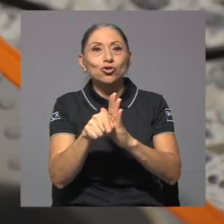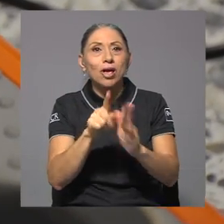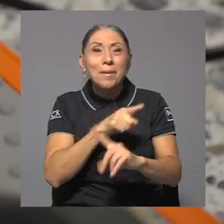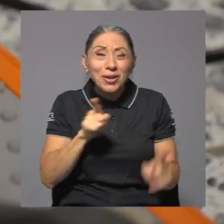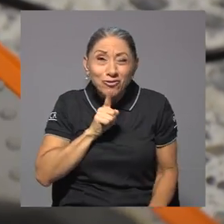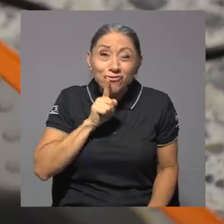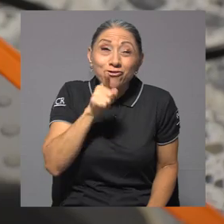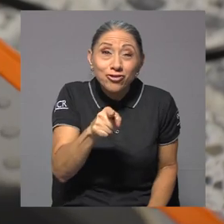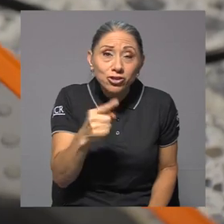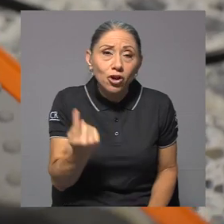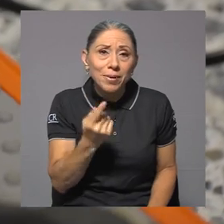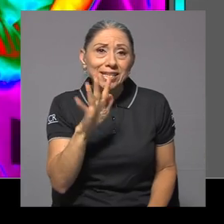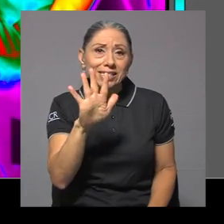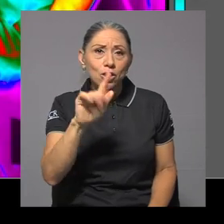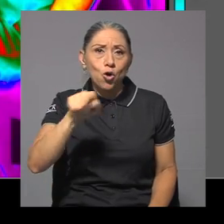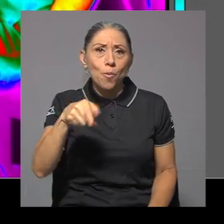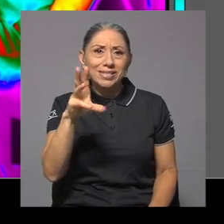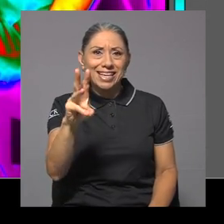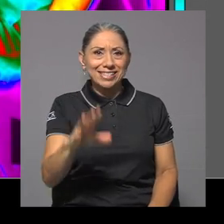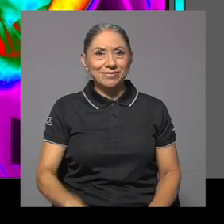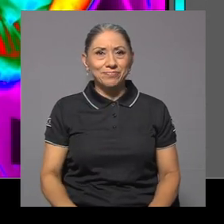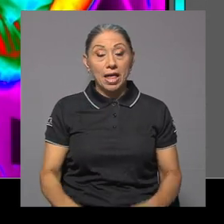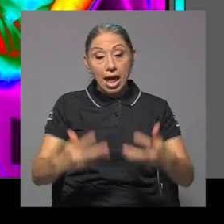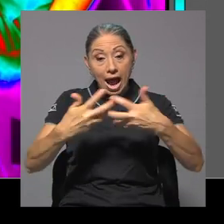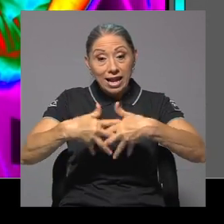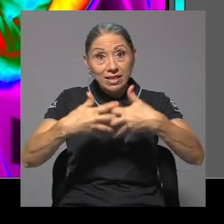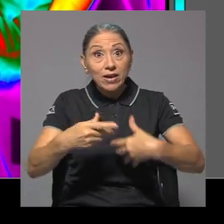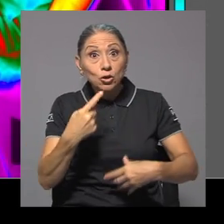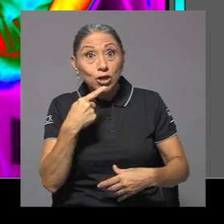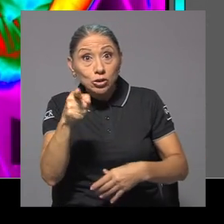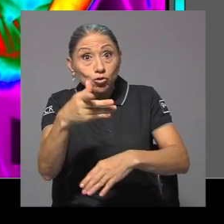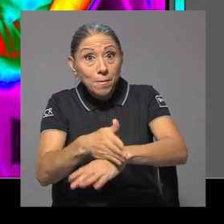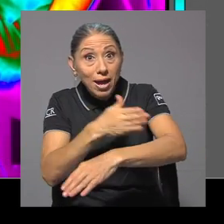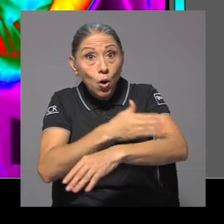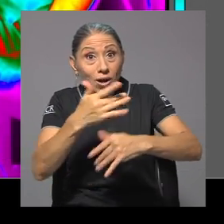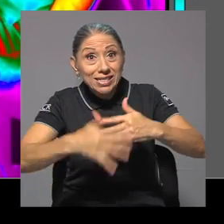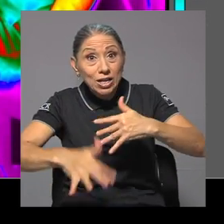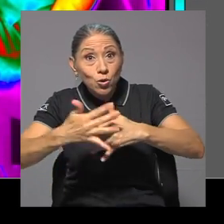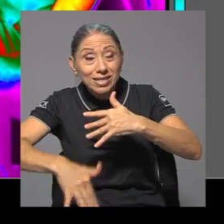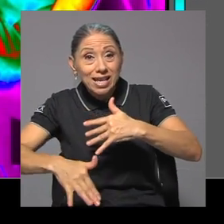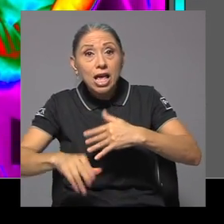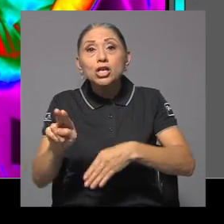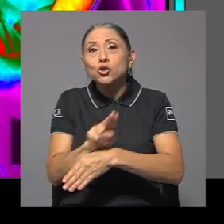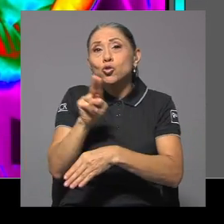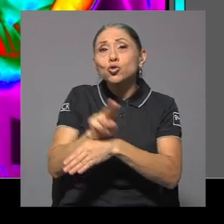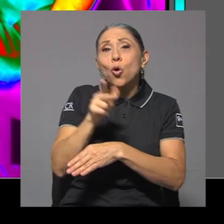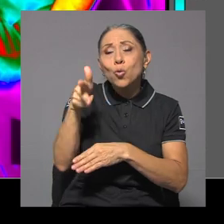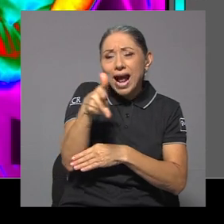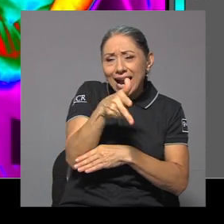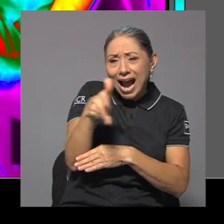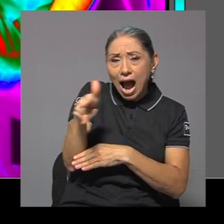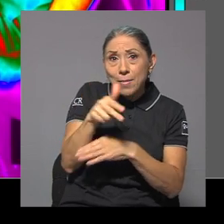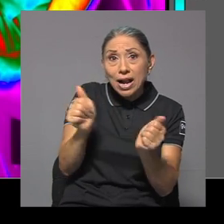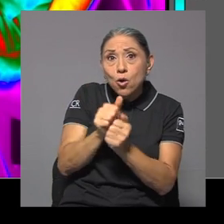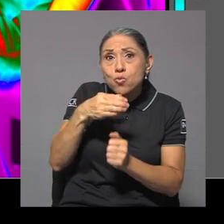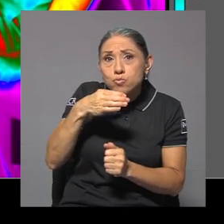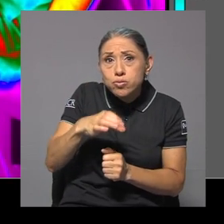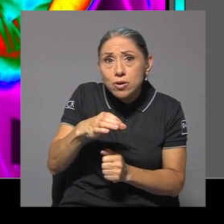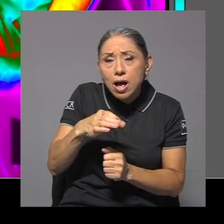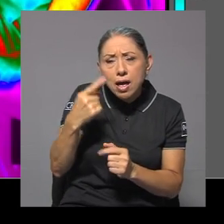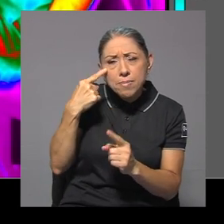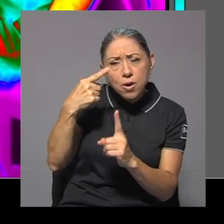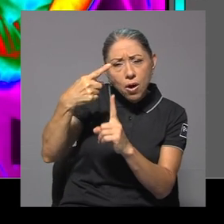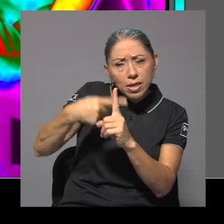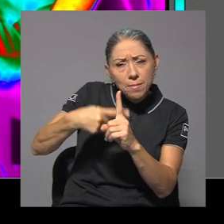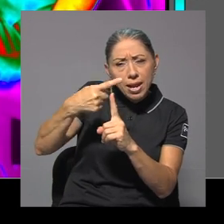de tan solo 5,6. Para el artefacto que garantiza mejorar la circulación, se usó una cámara termográfica que midió el aumento de